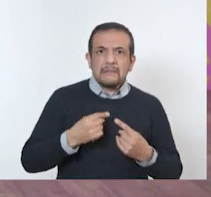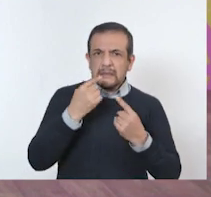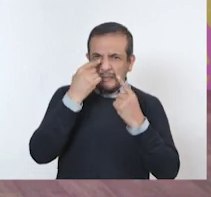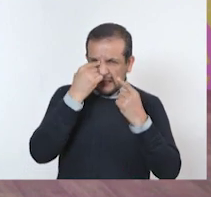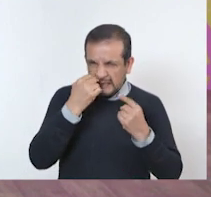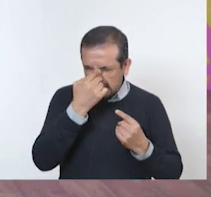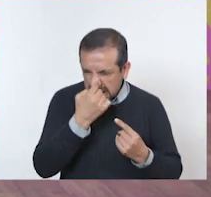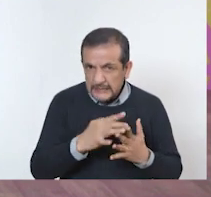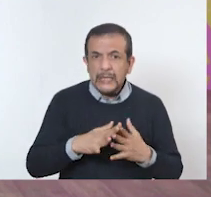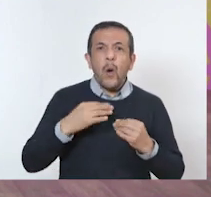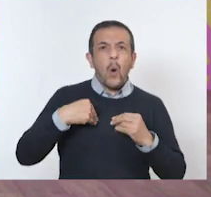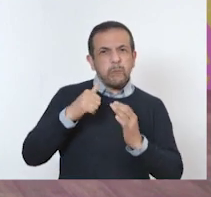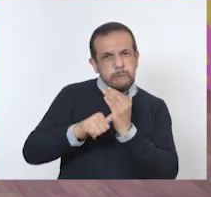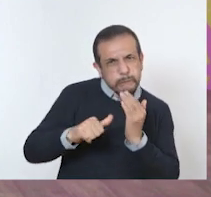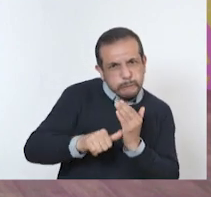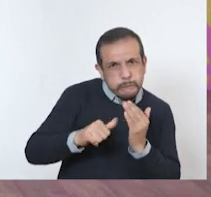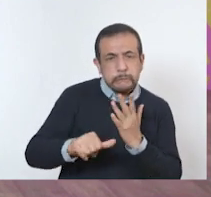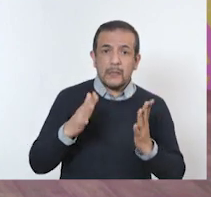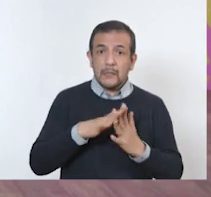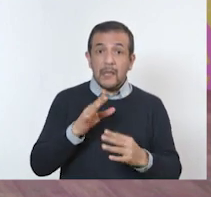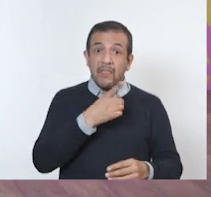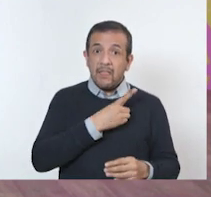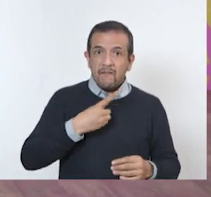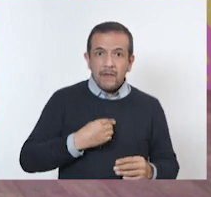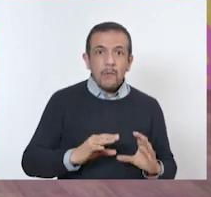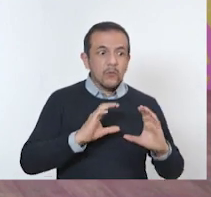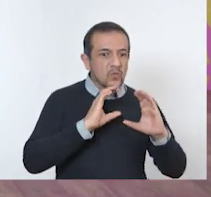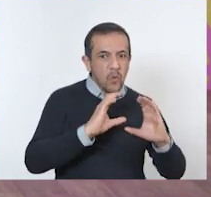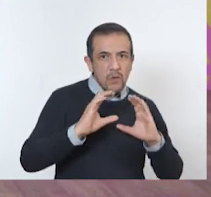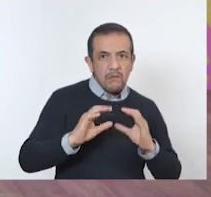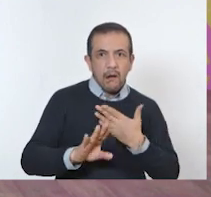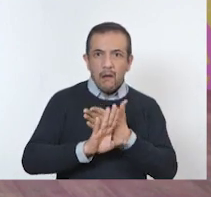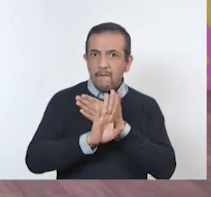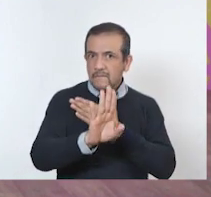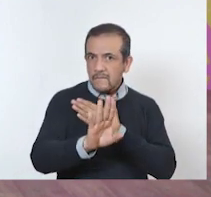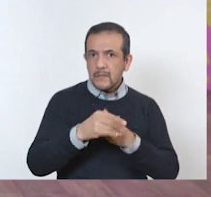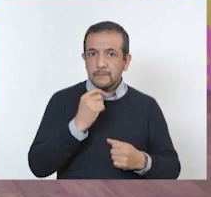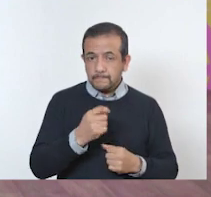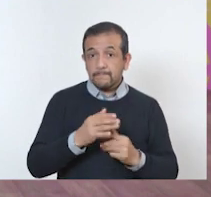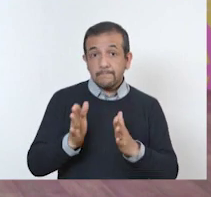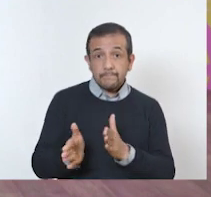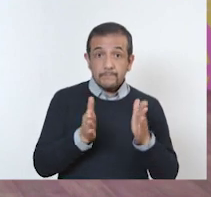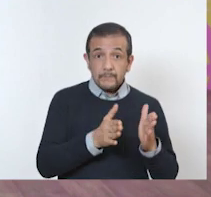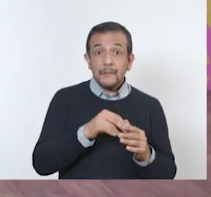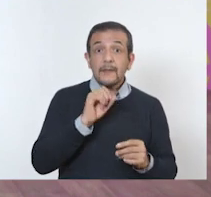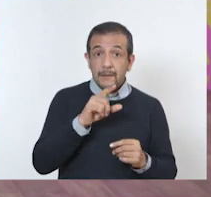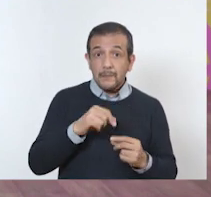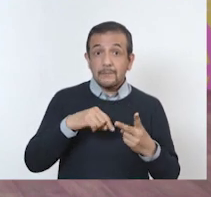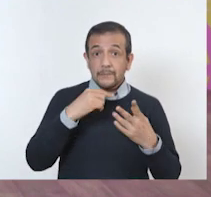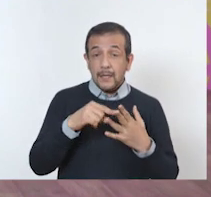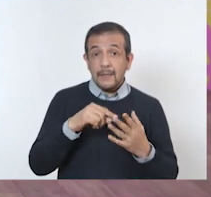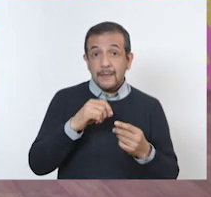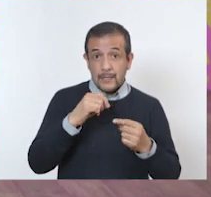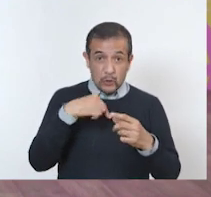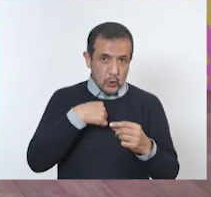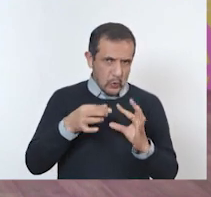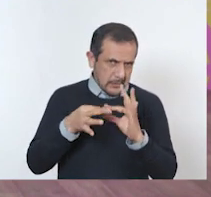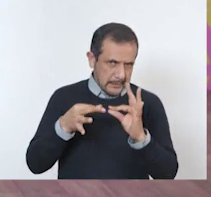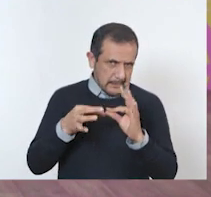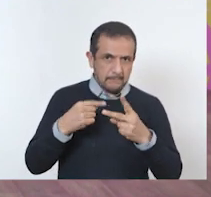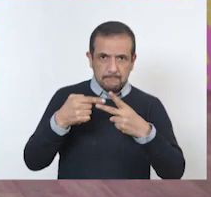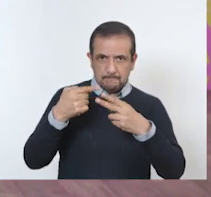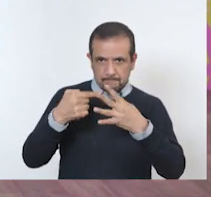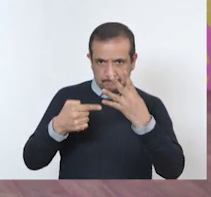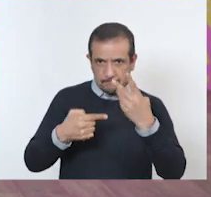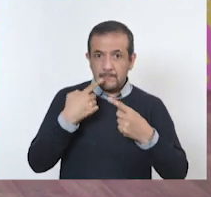diarreicas. Por eso es importante reconocerlas y saber cómo podemos prevenir. El otro elemento también que sigue en este orden que te estaba